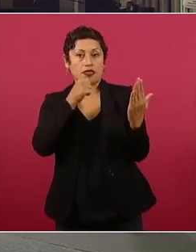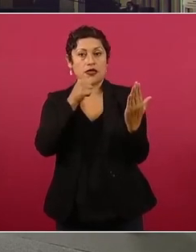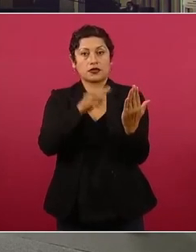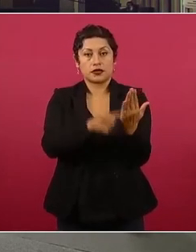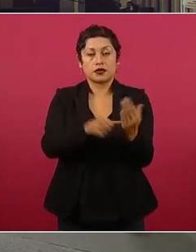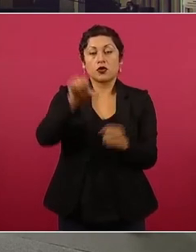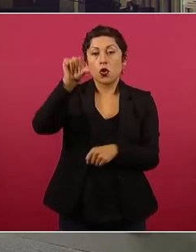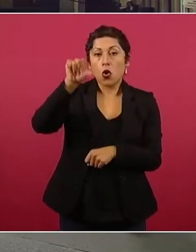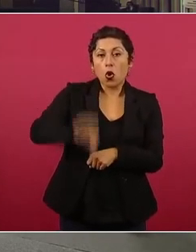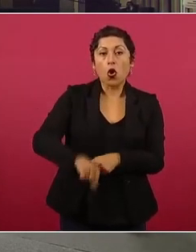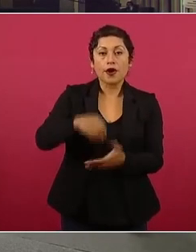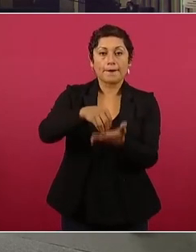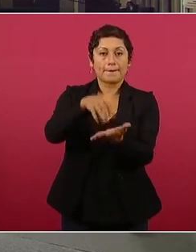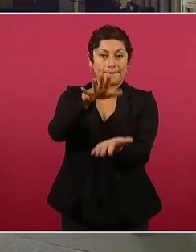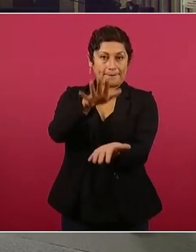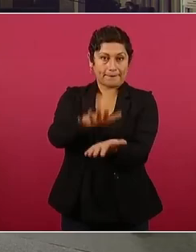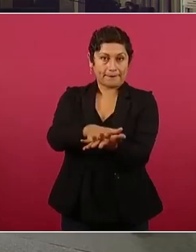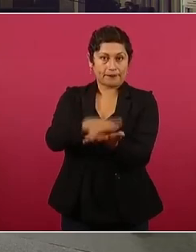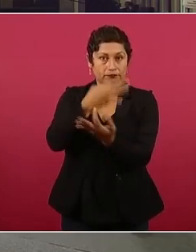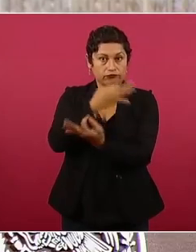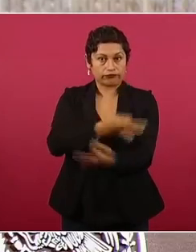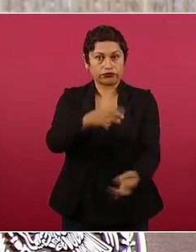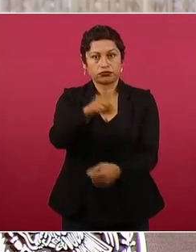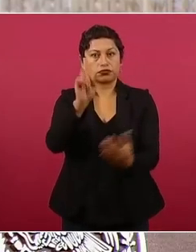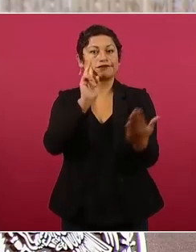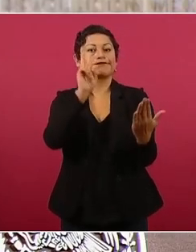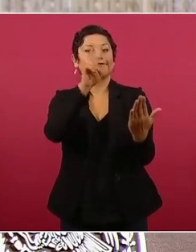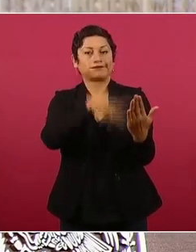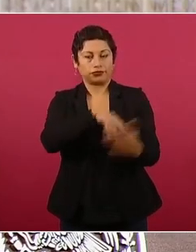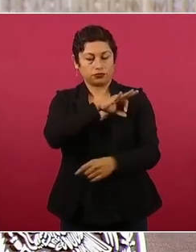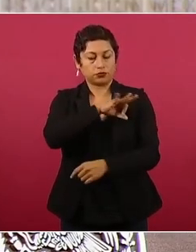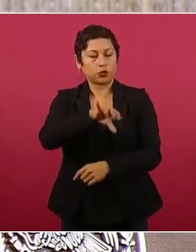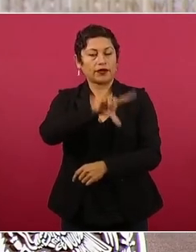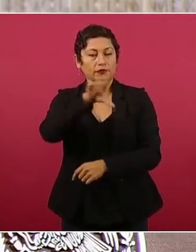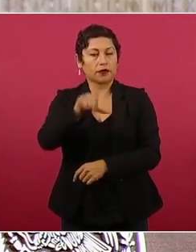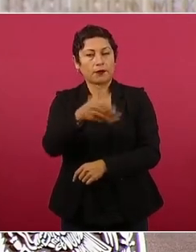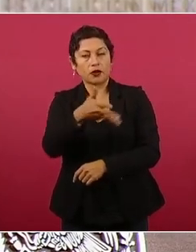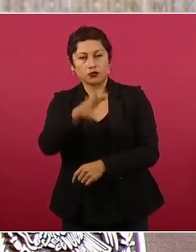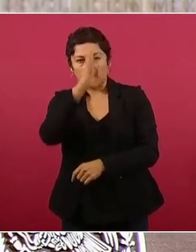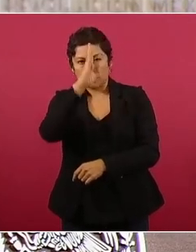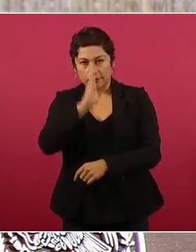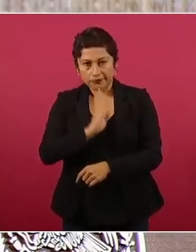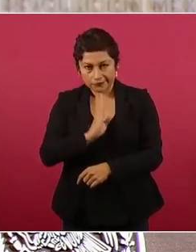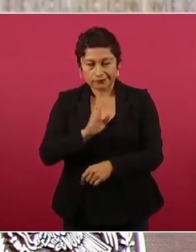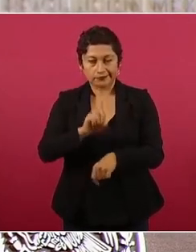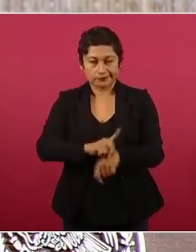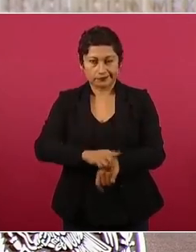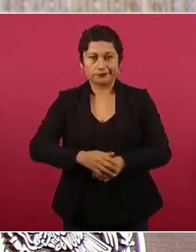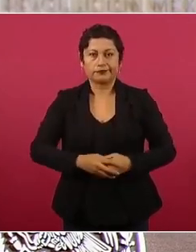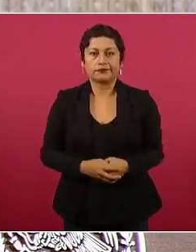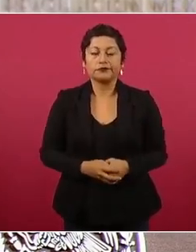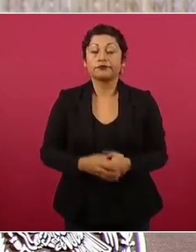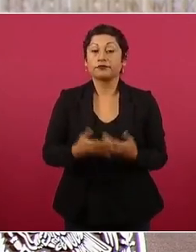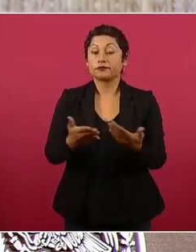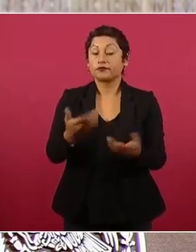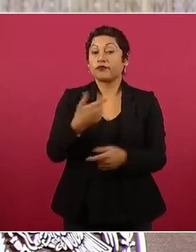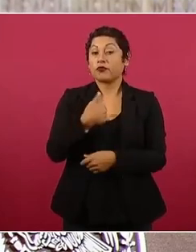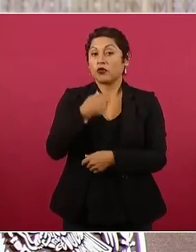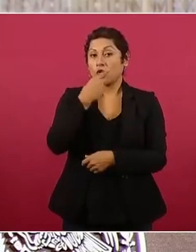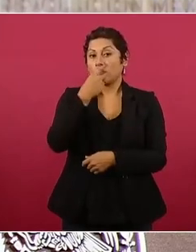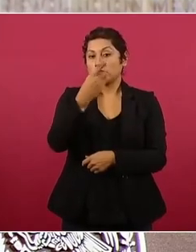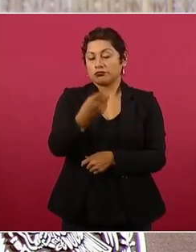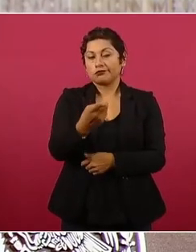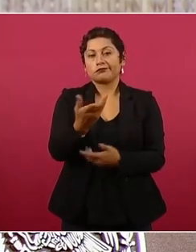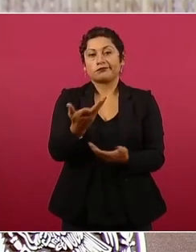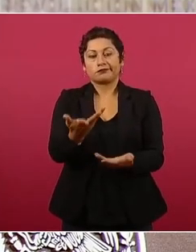publica, decir que estamos trabajando, repito, de manera